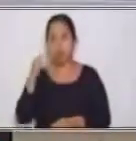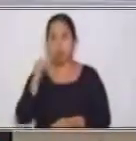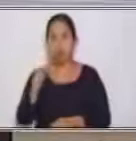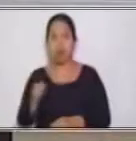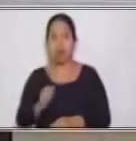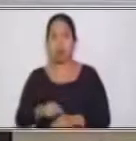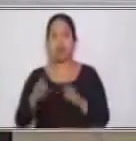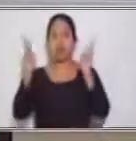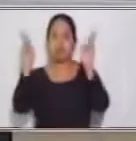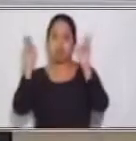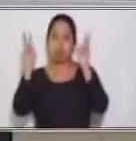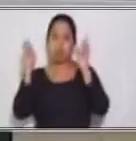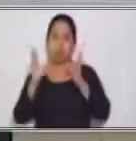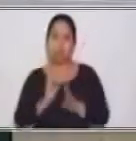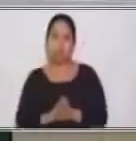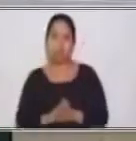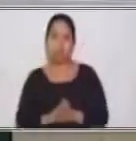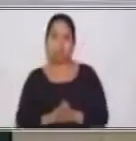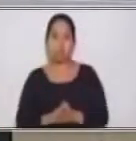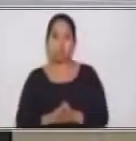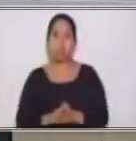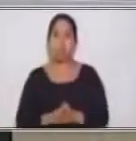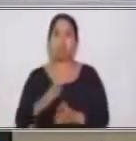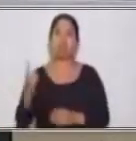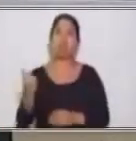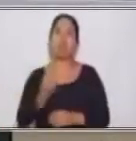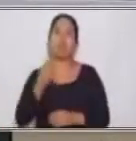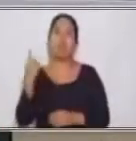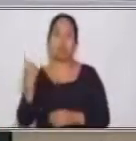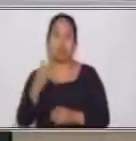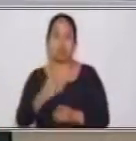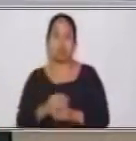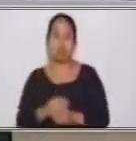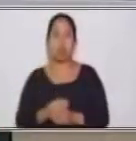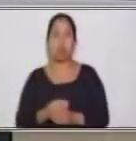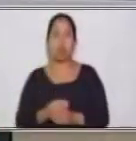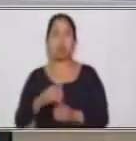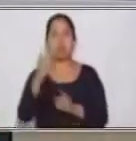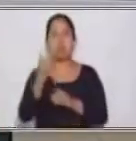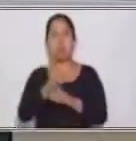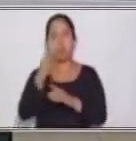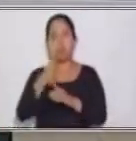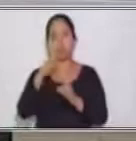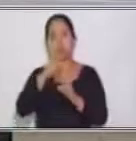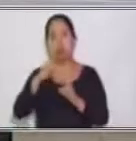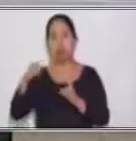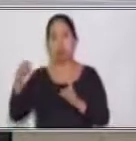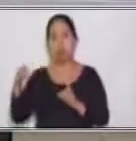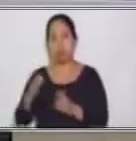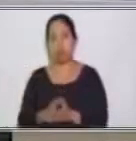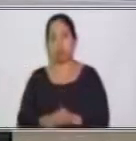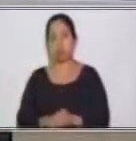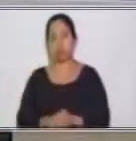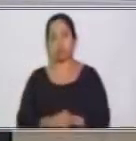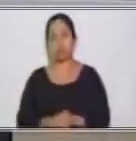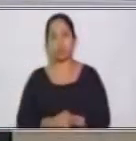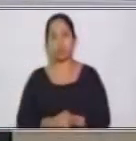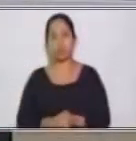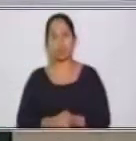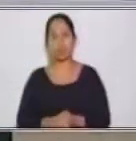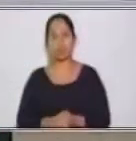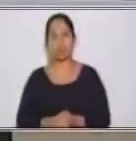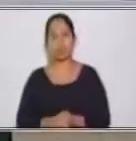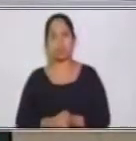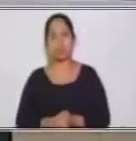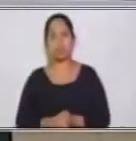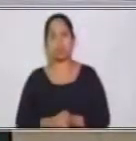o esta palabra tan importante que va dentro de la oración. Pero, también es importante ver